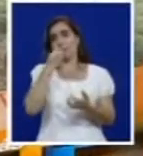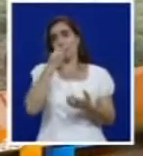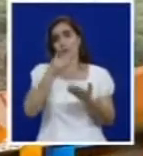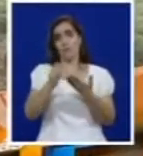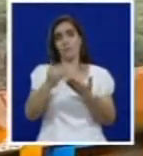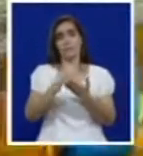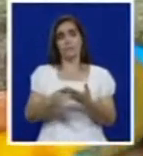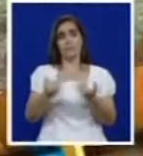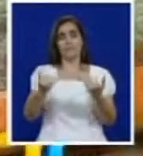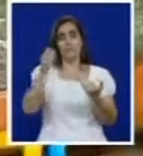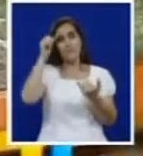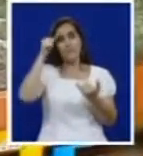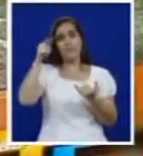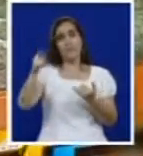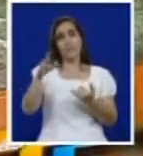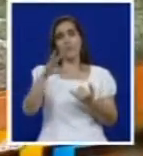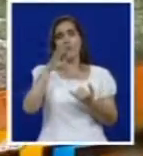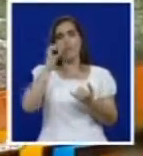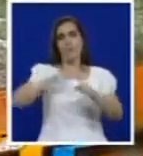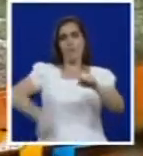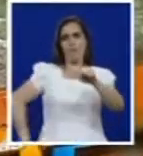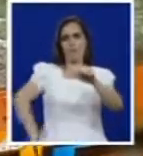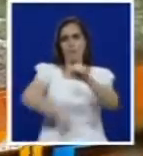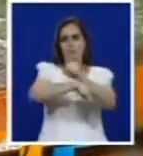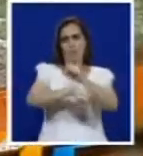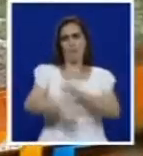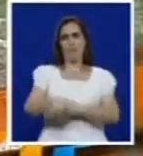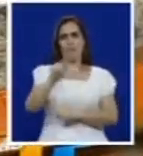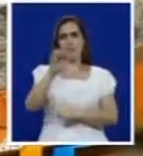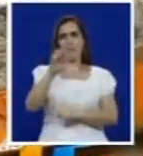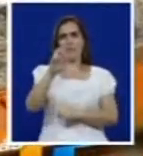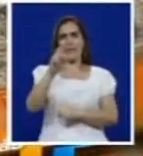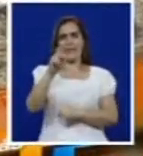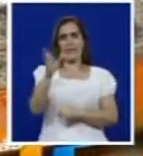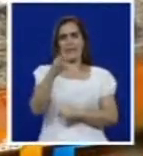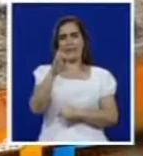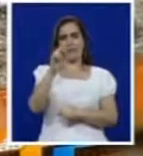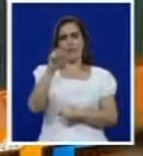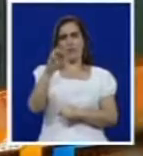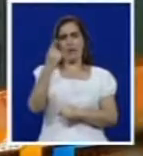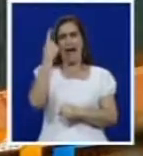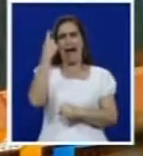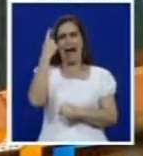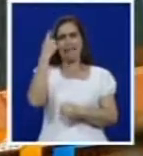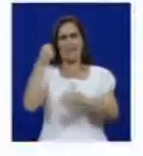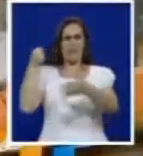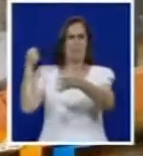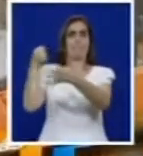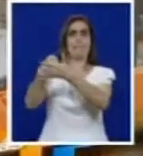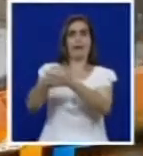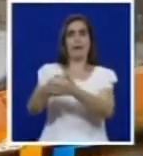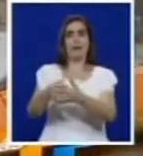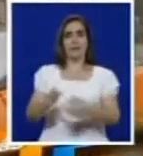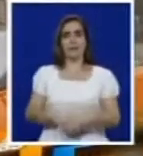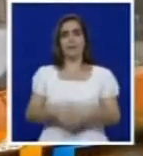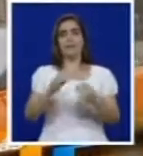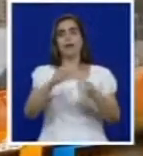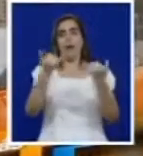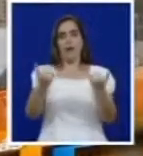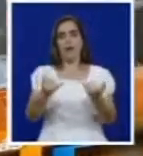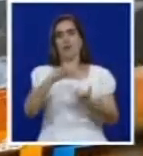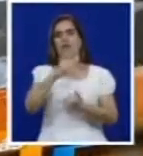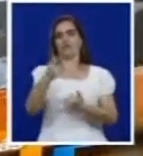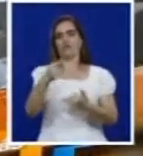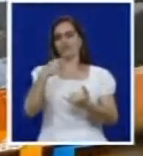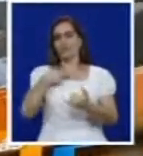En delicado estado permanece el futbolista Freddy Rincón, tras el accidente que sufrió ayer en Andalucía. Cae otro cargamento